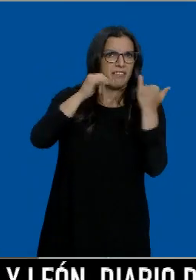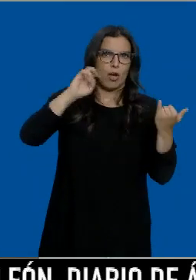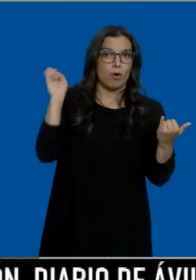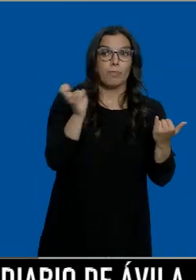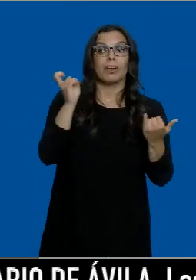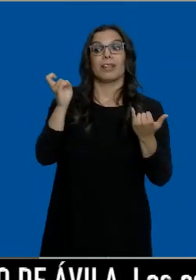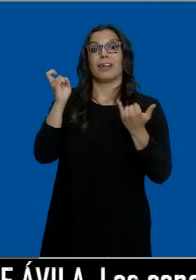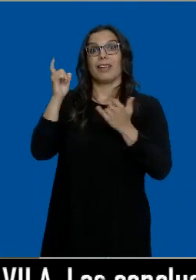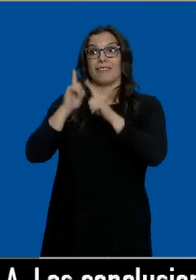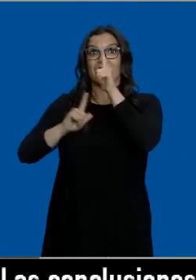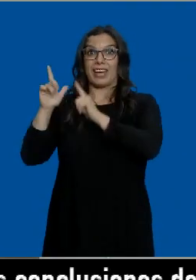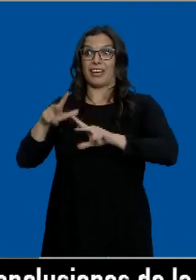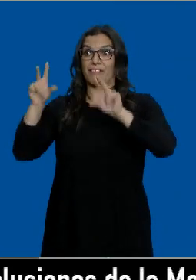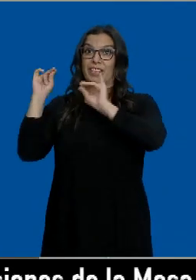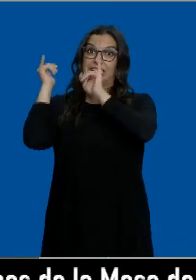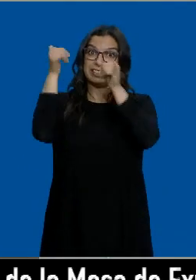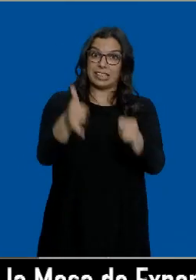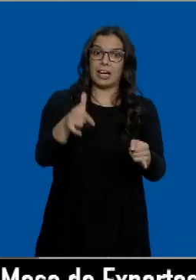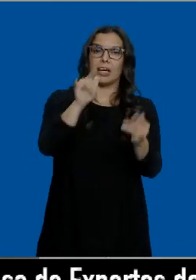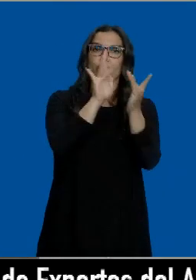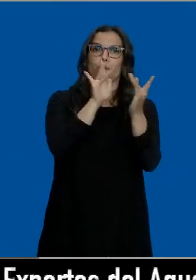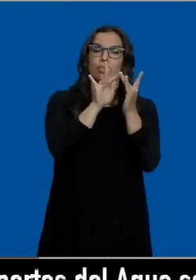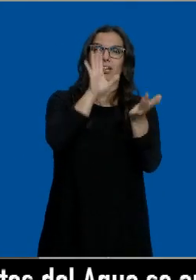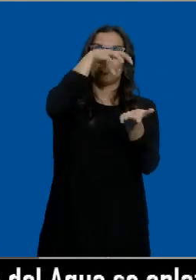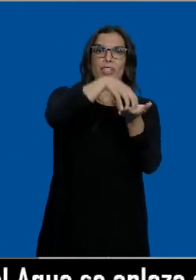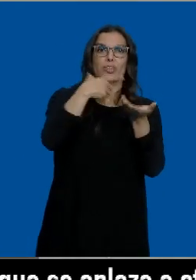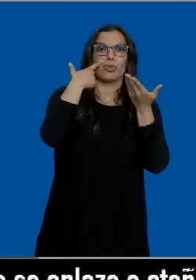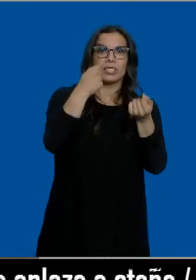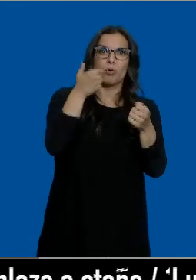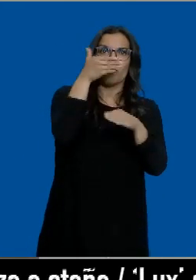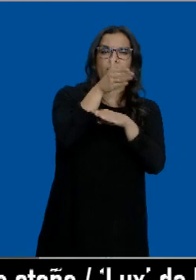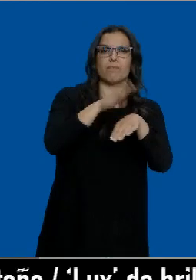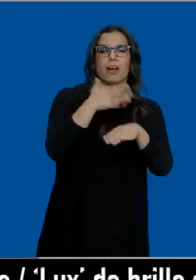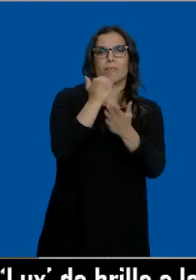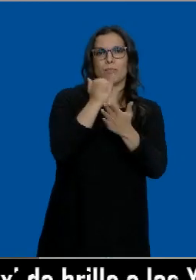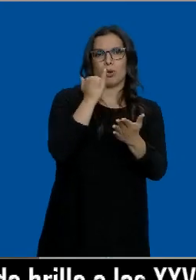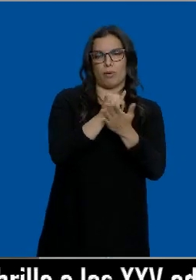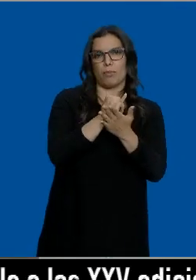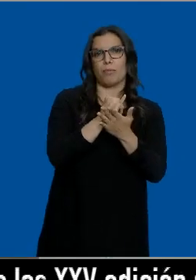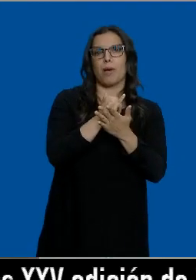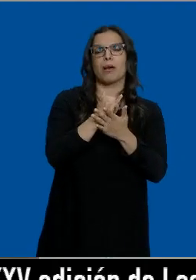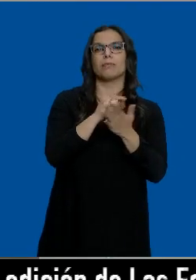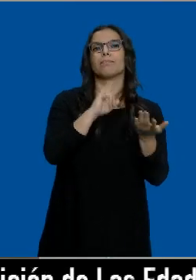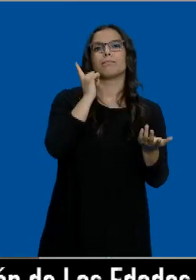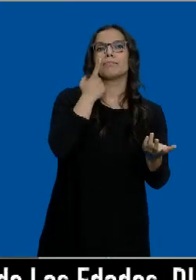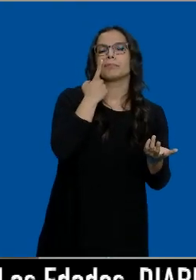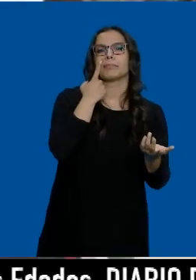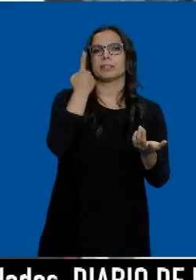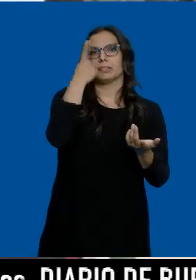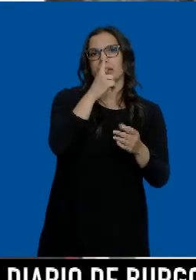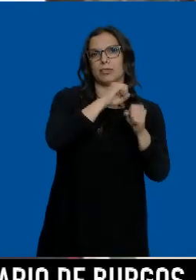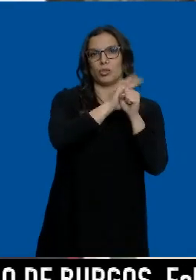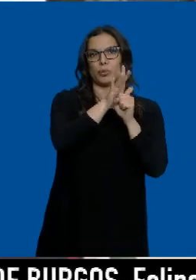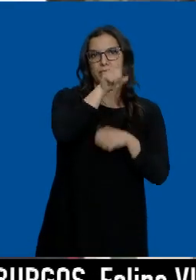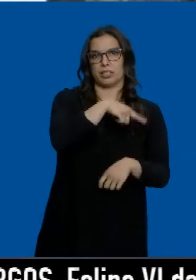vuelta de este viaje se pongan en contacto a través de sus centros de salud para realizarles una prueba diagnóstica.